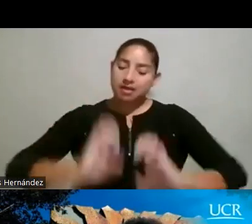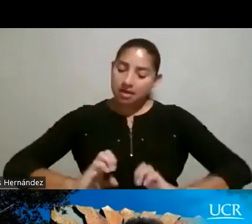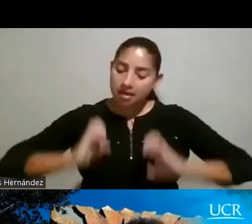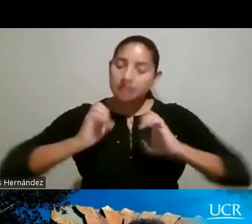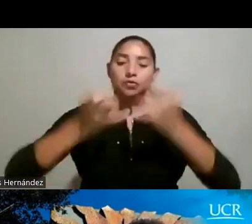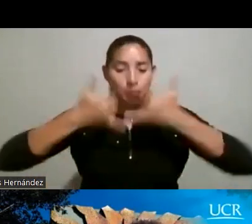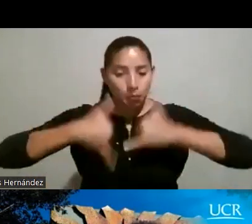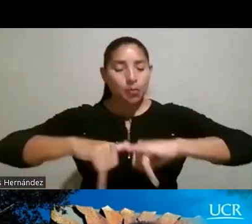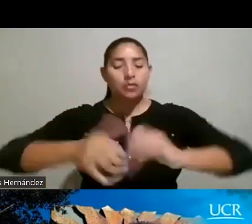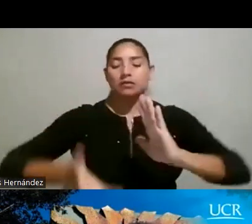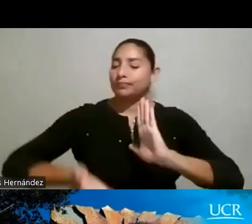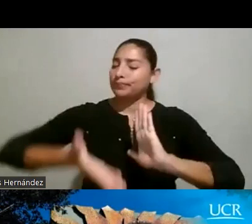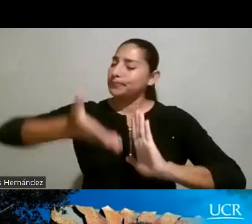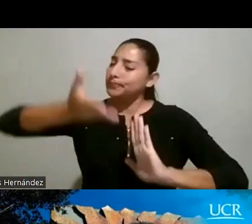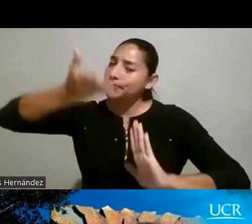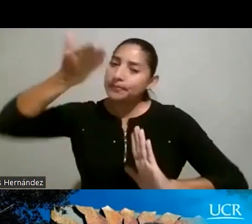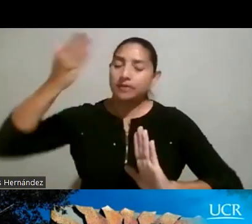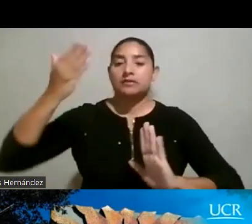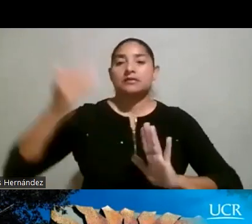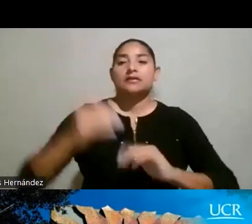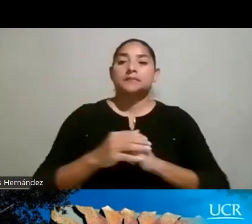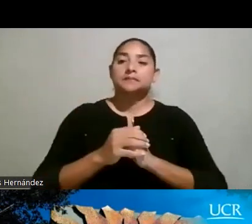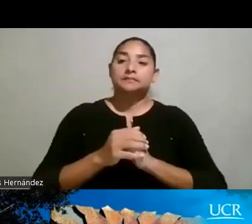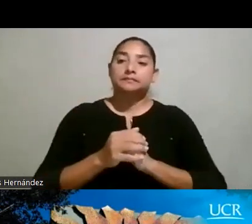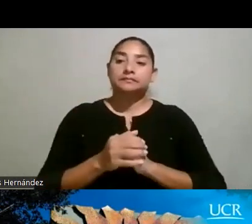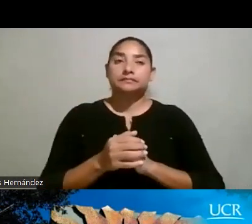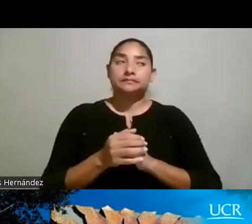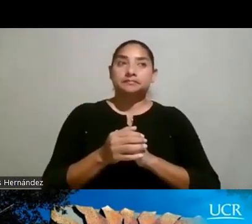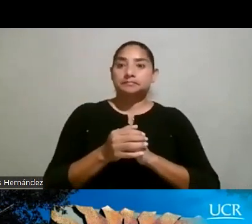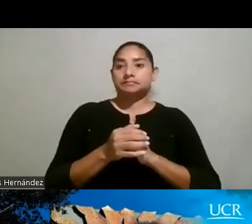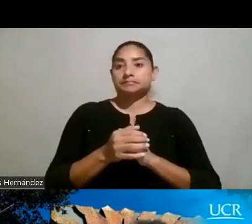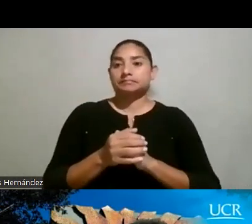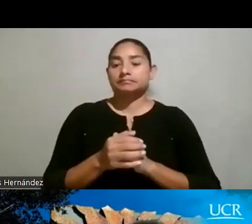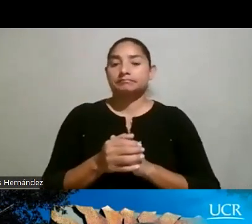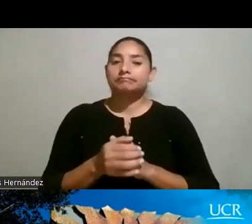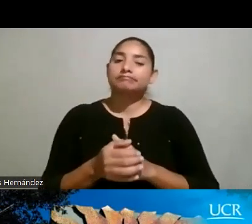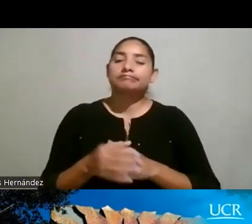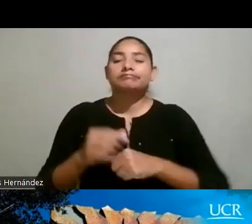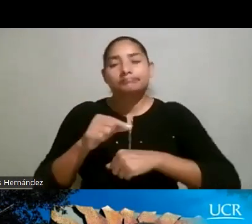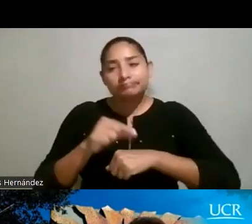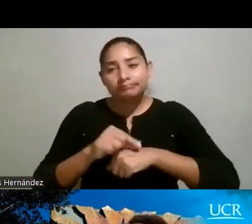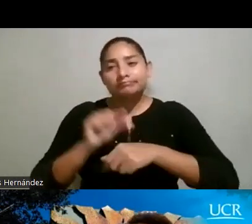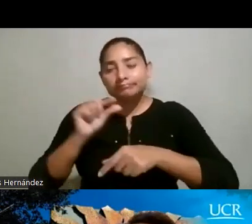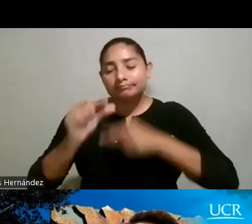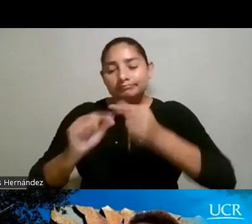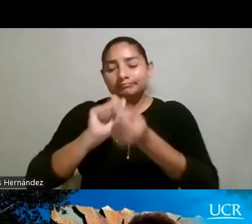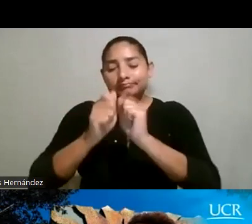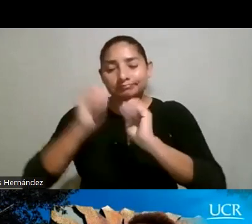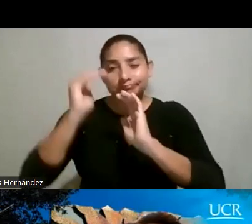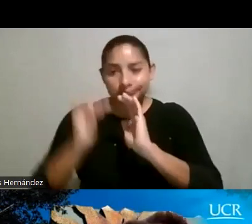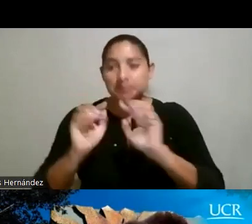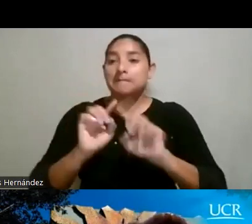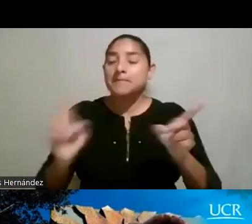gran cantidad de... de... bueno, cada vez es menos, por suerte, ¿verdad? Pero nunca falta